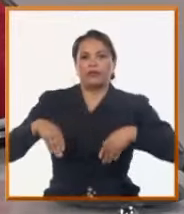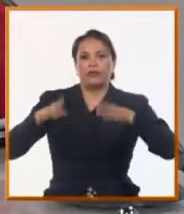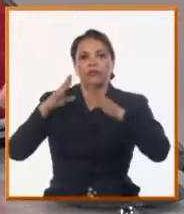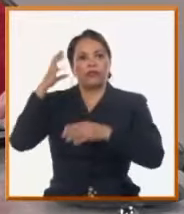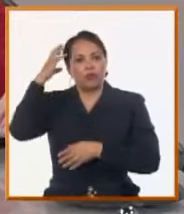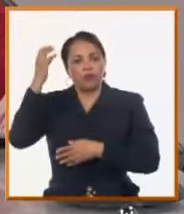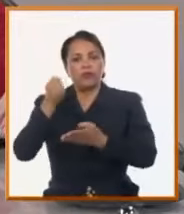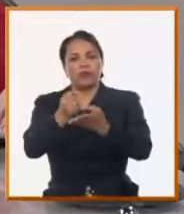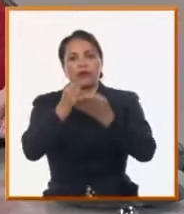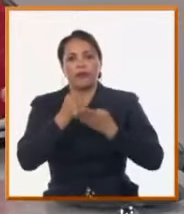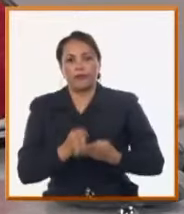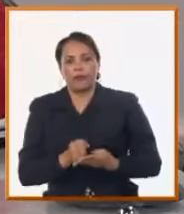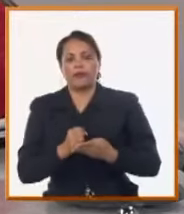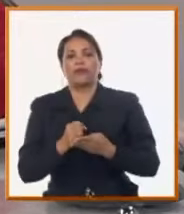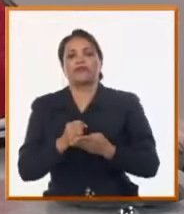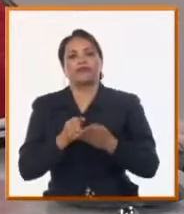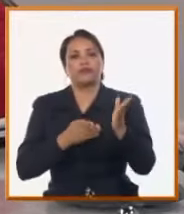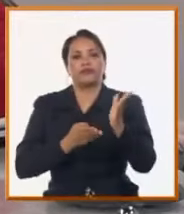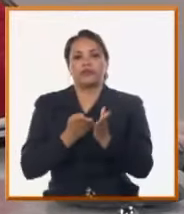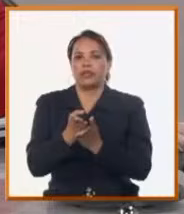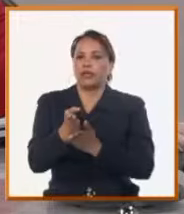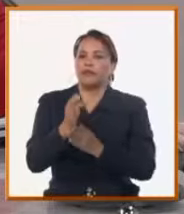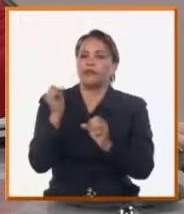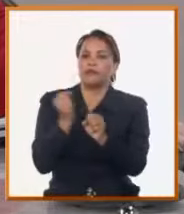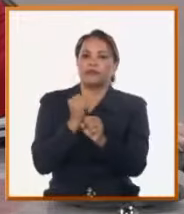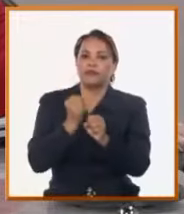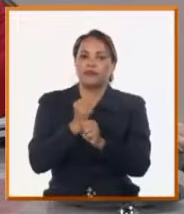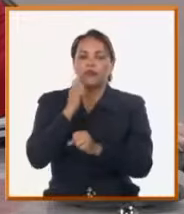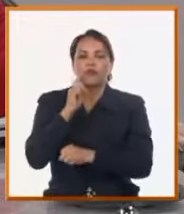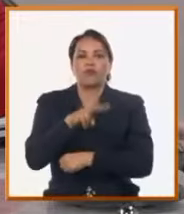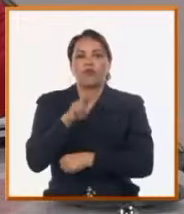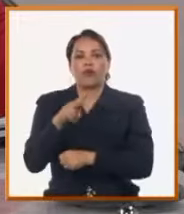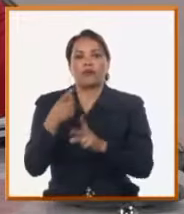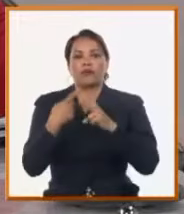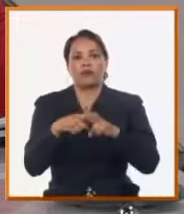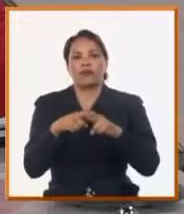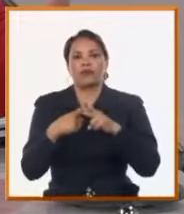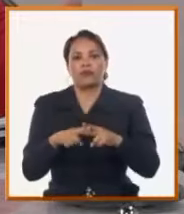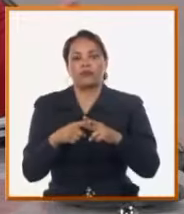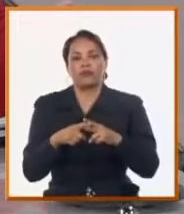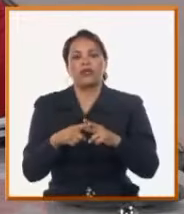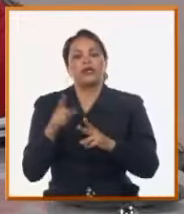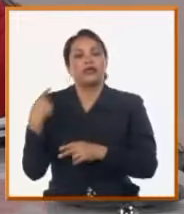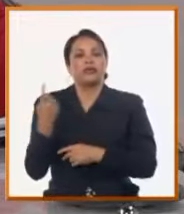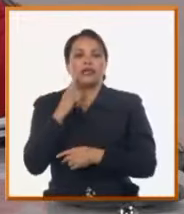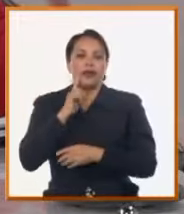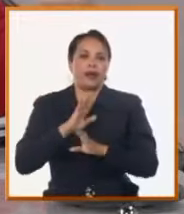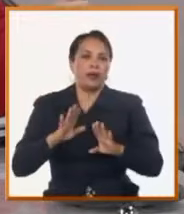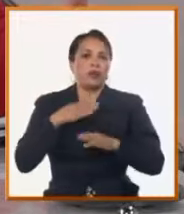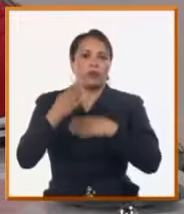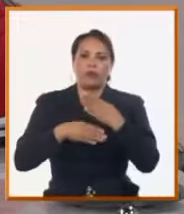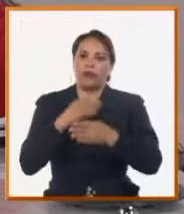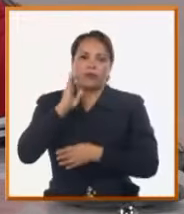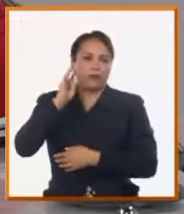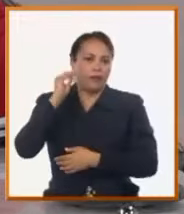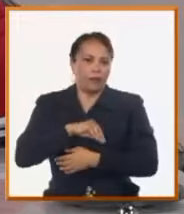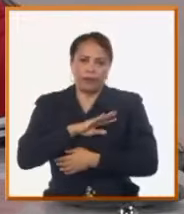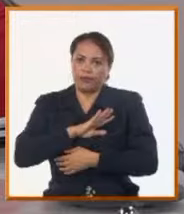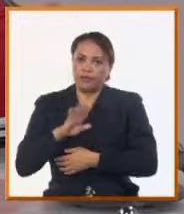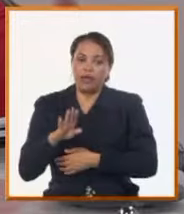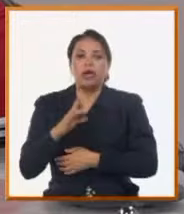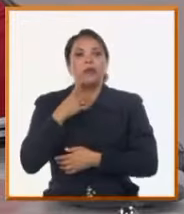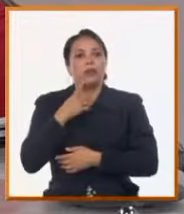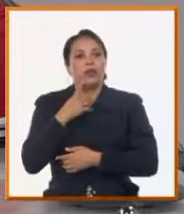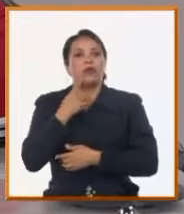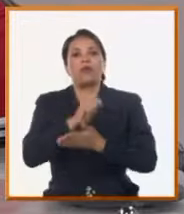para seguir trabajando y por supuesto seguir buscando soluciones a partir de los problemas que conocemos, y están diseñados y están bien